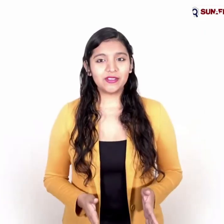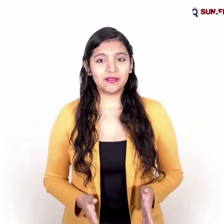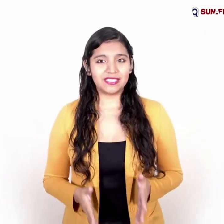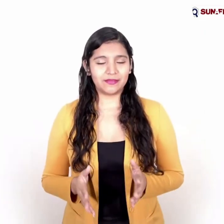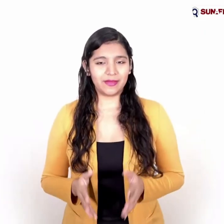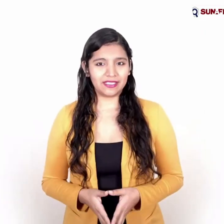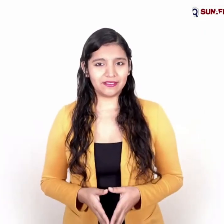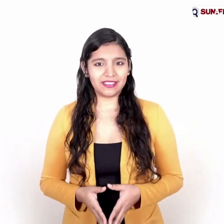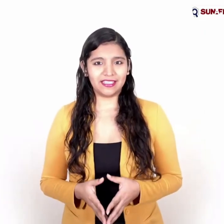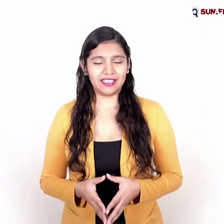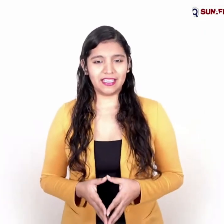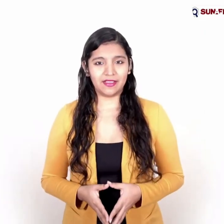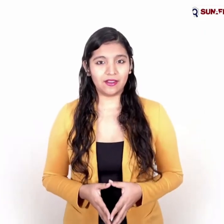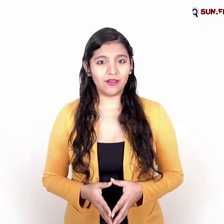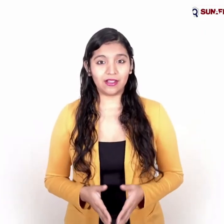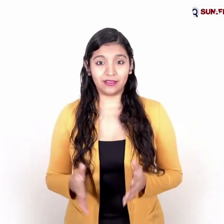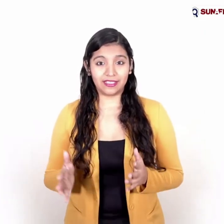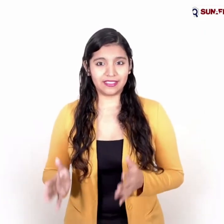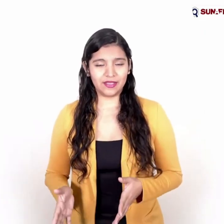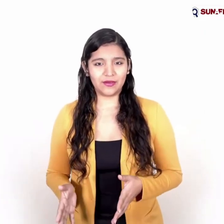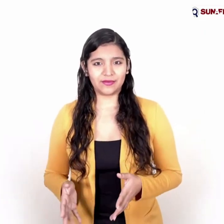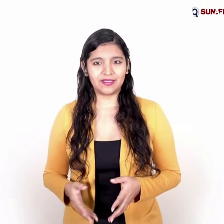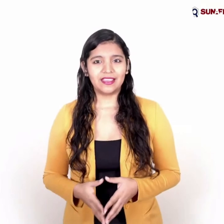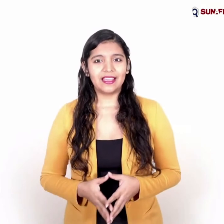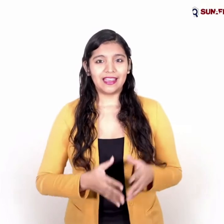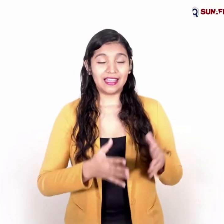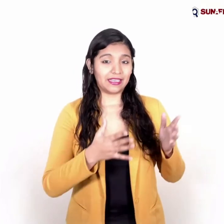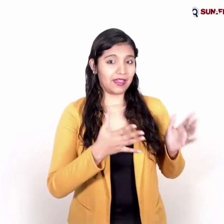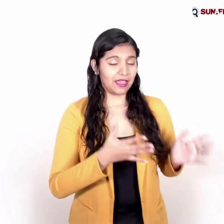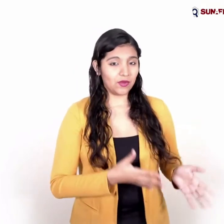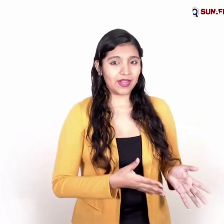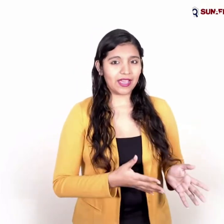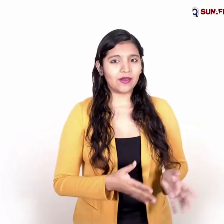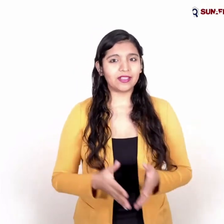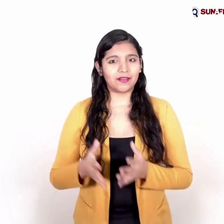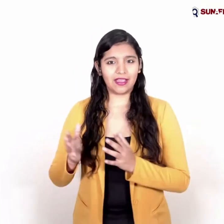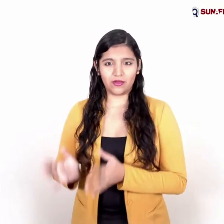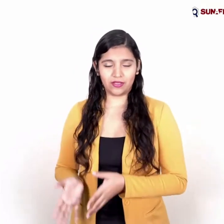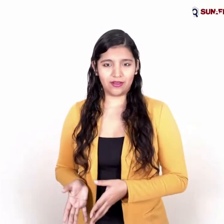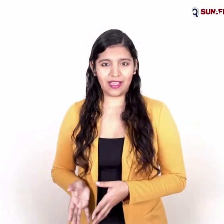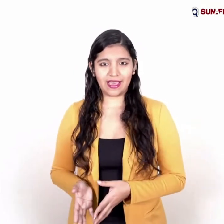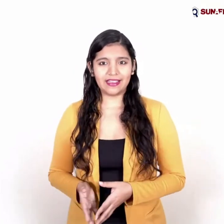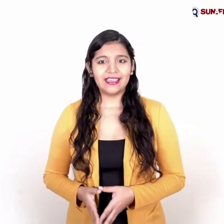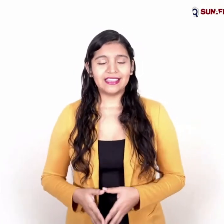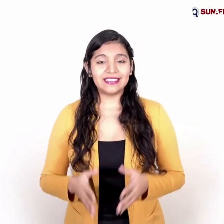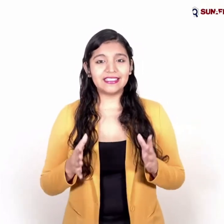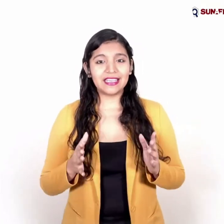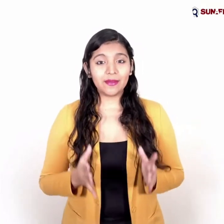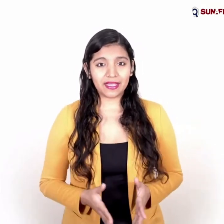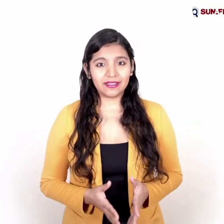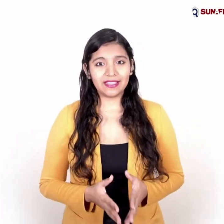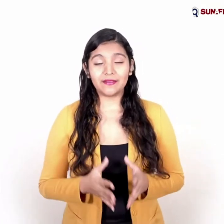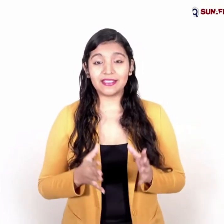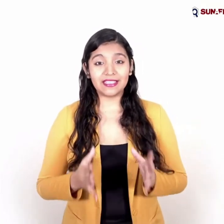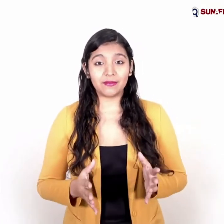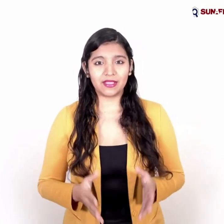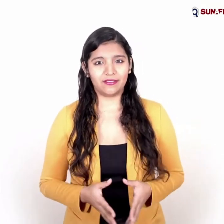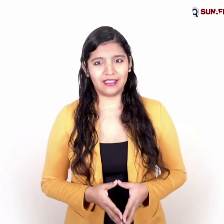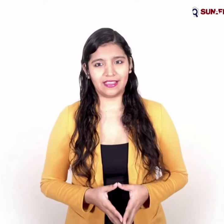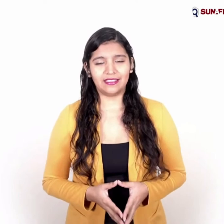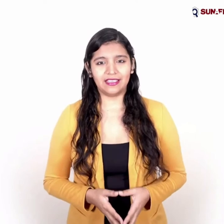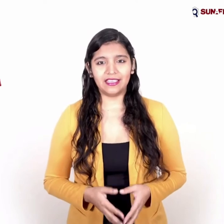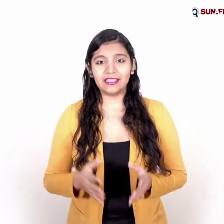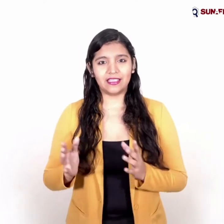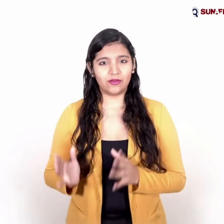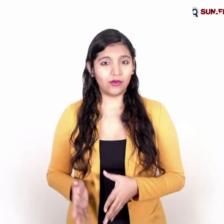Empecemos con los aspectos que tienen que ver con la contratación. La trabajadora o trabajador del hogar necesariamente debe ser